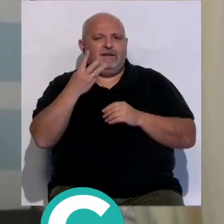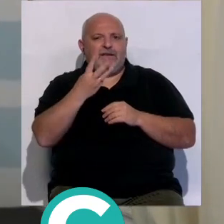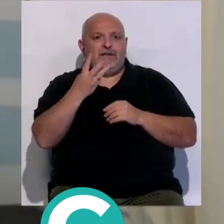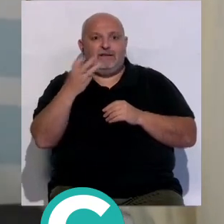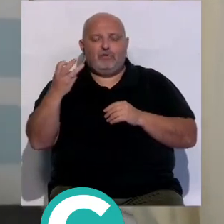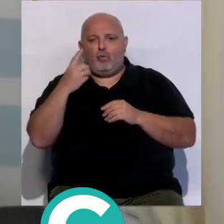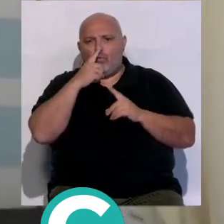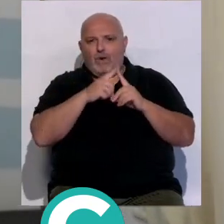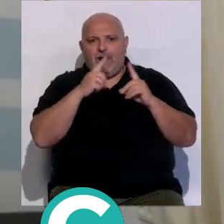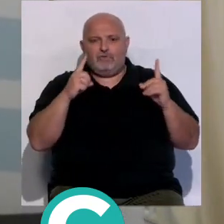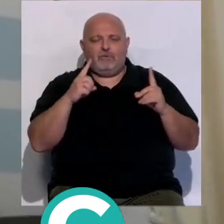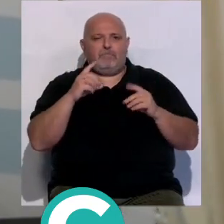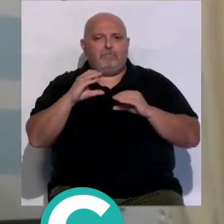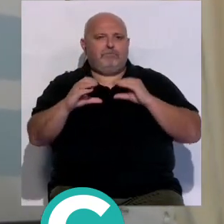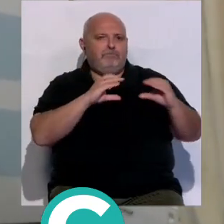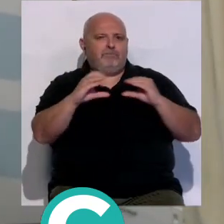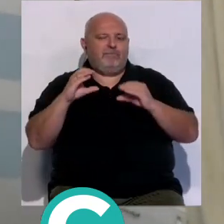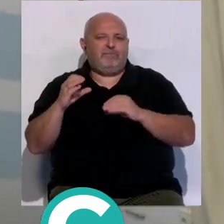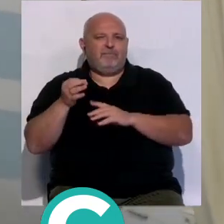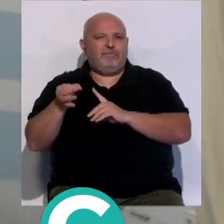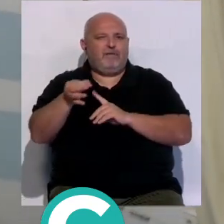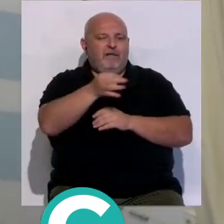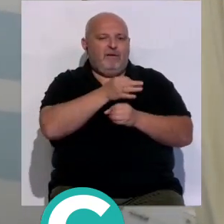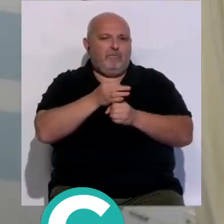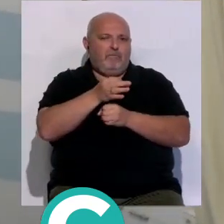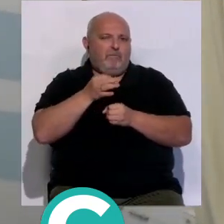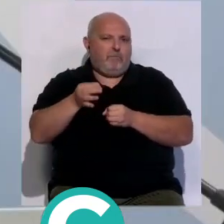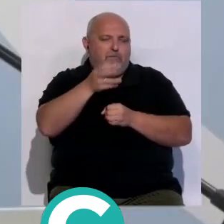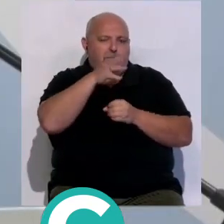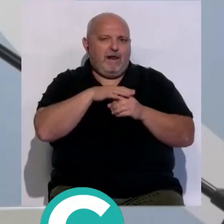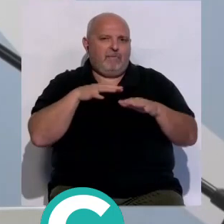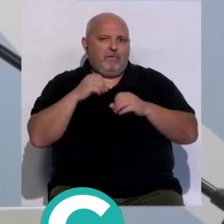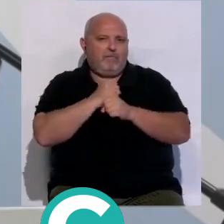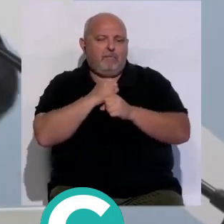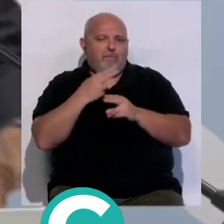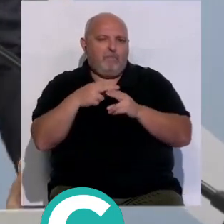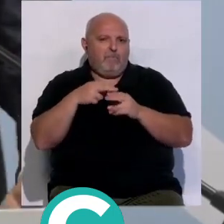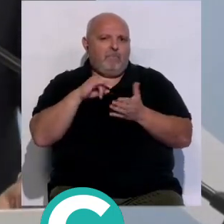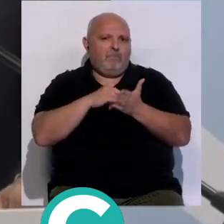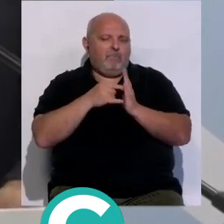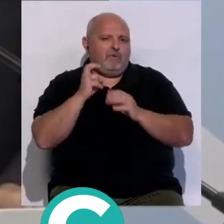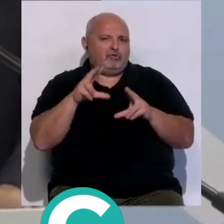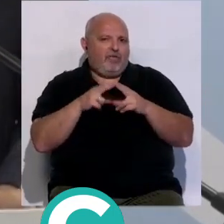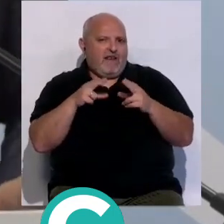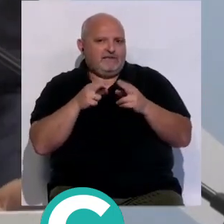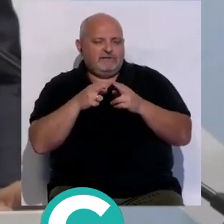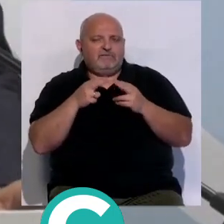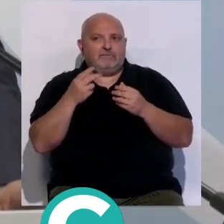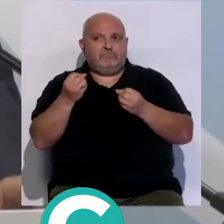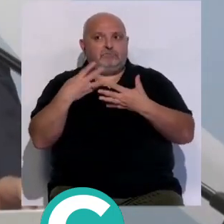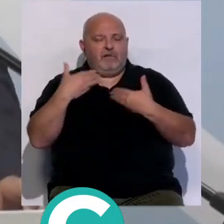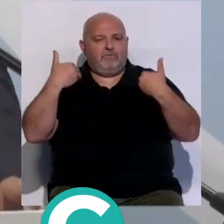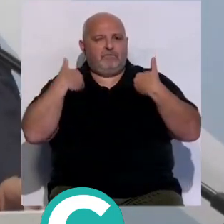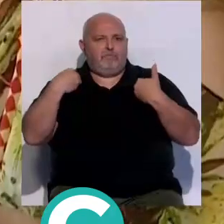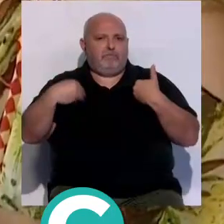anuales en inversiones para los municipios de la provincia en políticas activas y planes de empleo y políticas sociales según ha